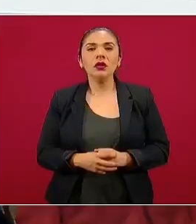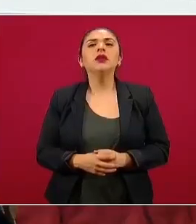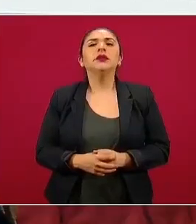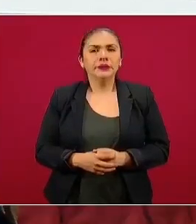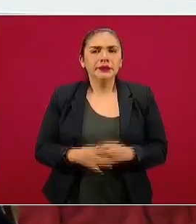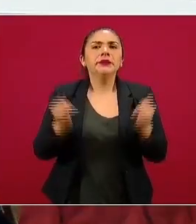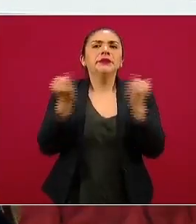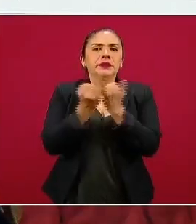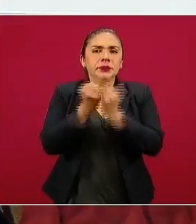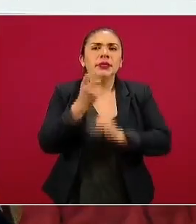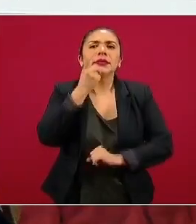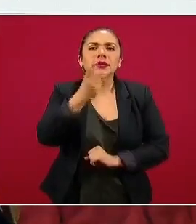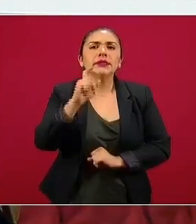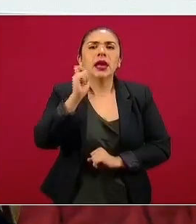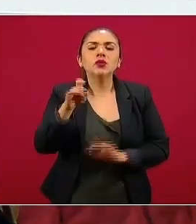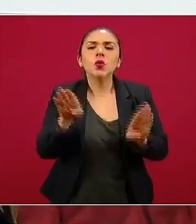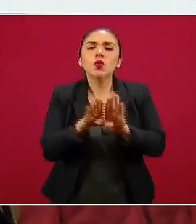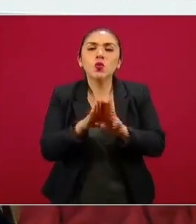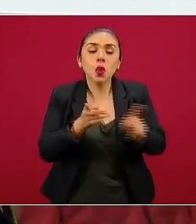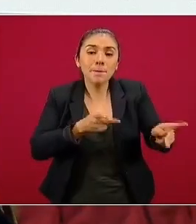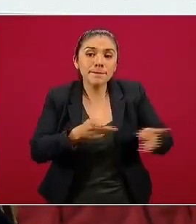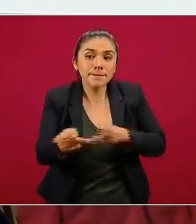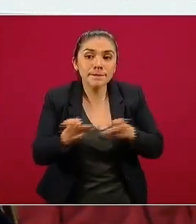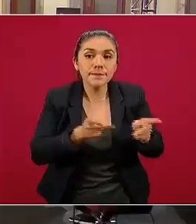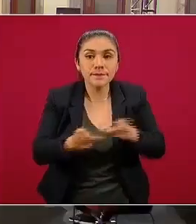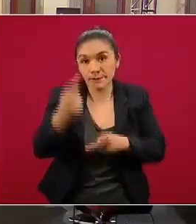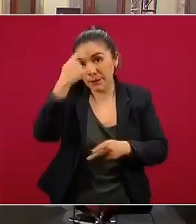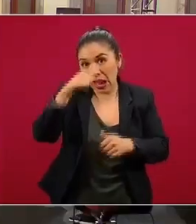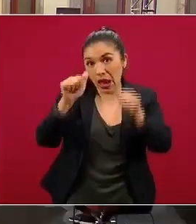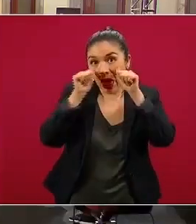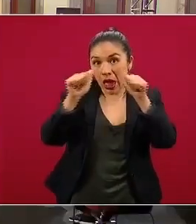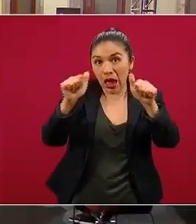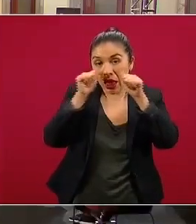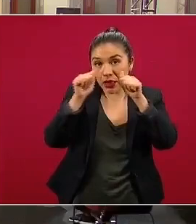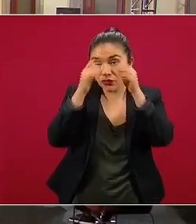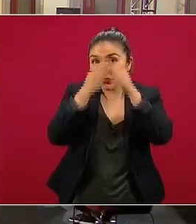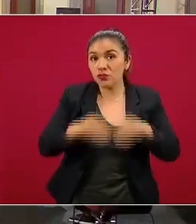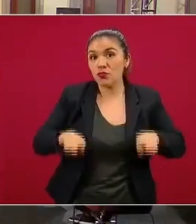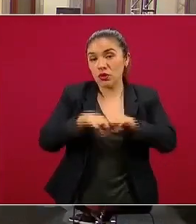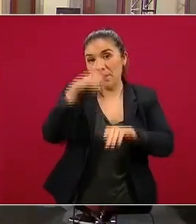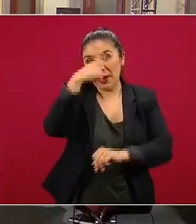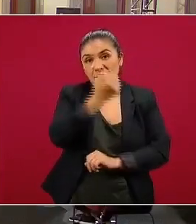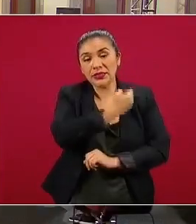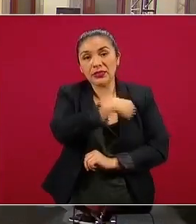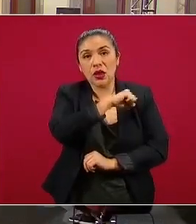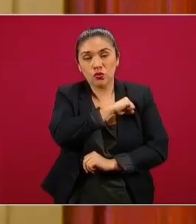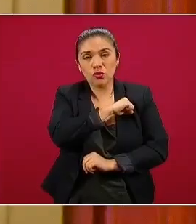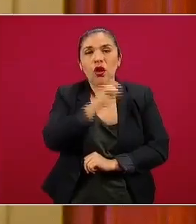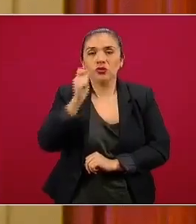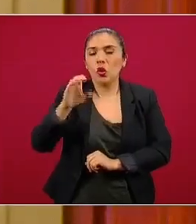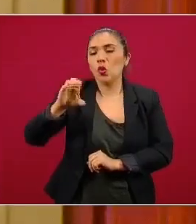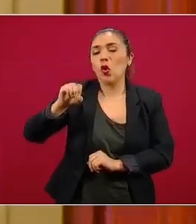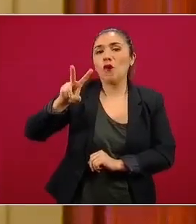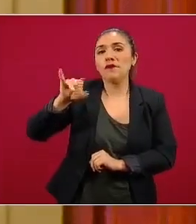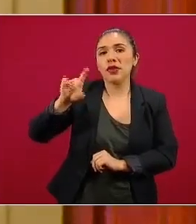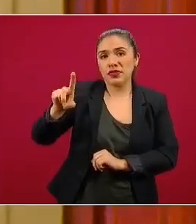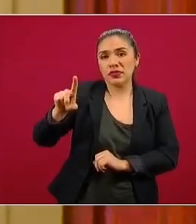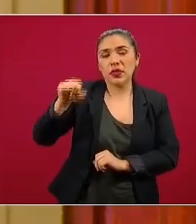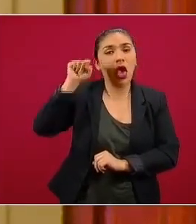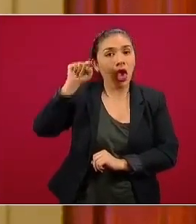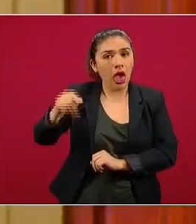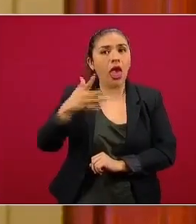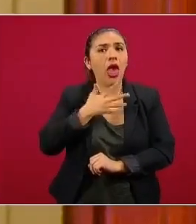también mencionamos la estrategia de atención primaria a la salud que se ha definido en COVID, que ya tiene